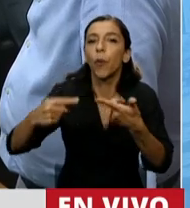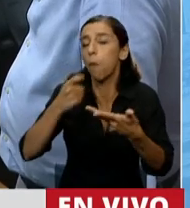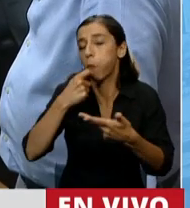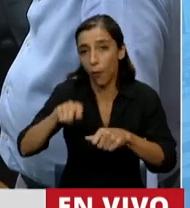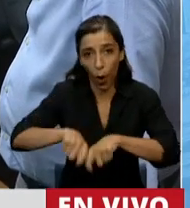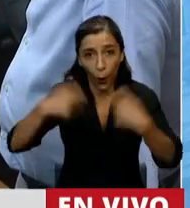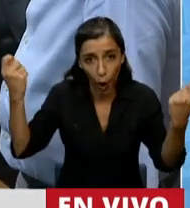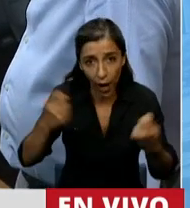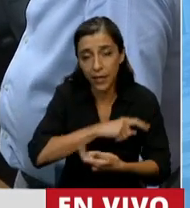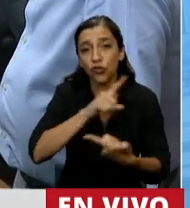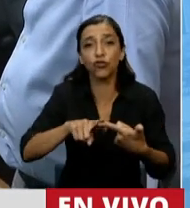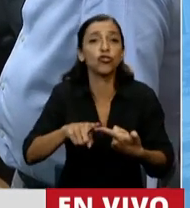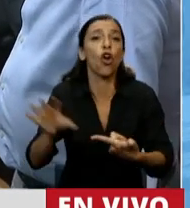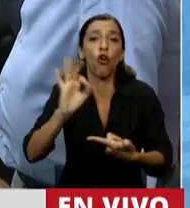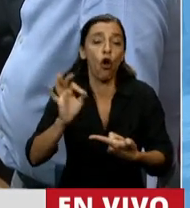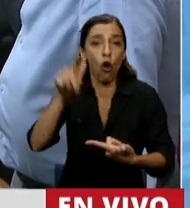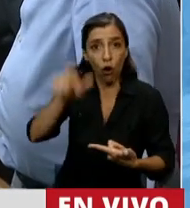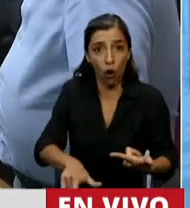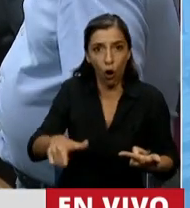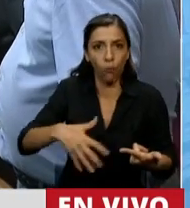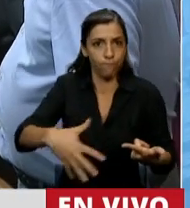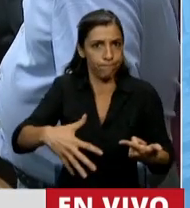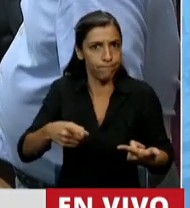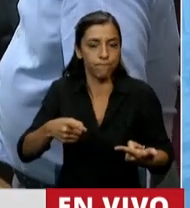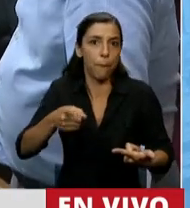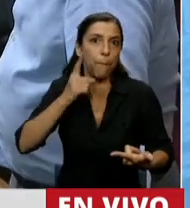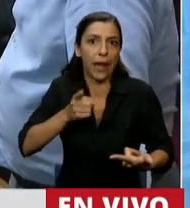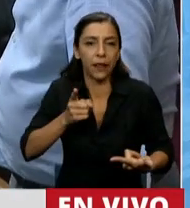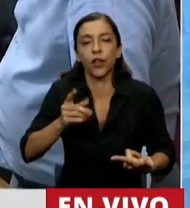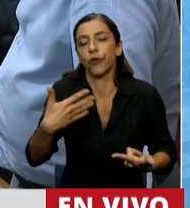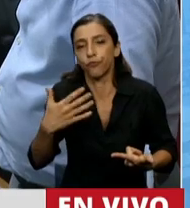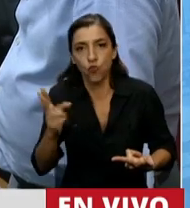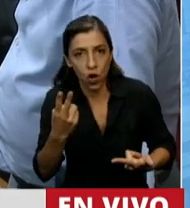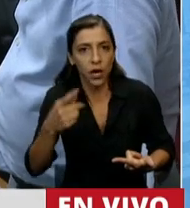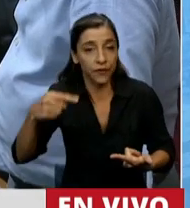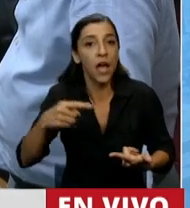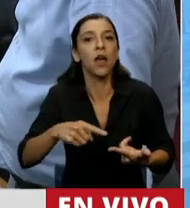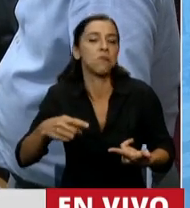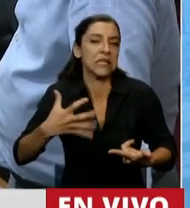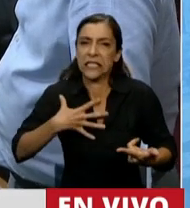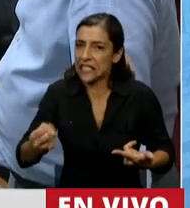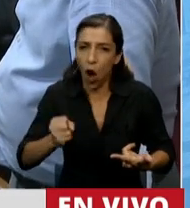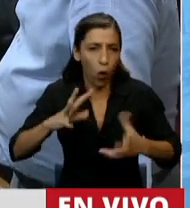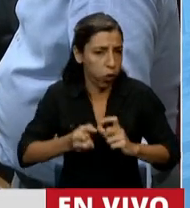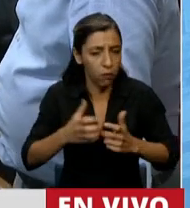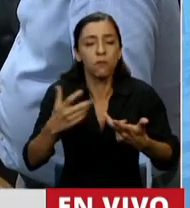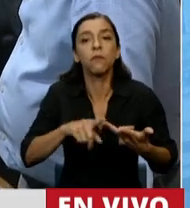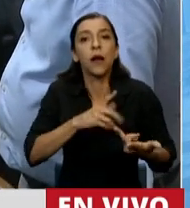violación, ponen en riesgo la vida de la madre, de la mujer o su salud integral adoptando